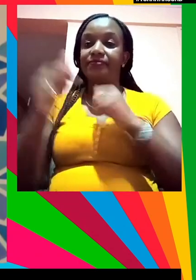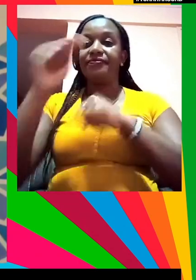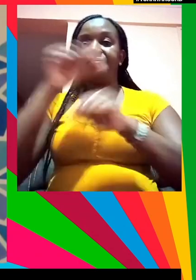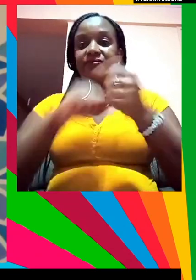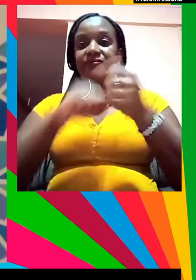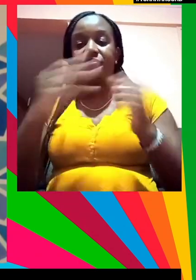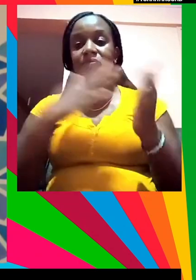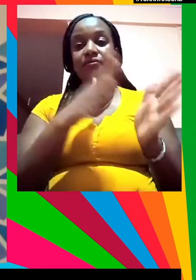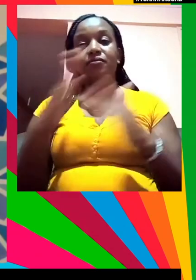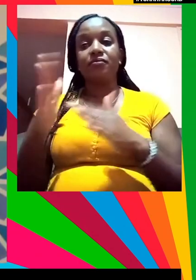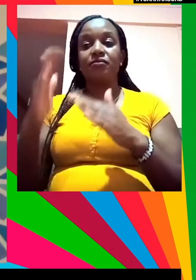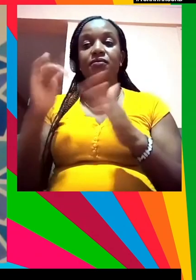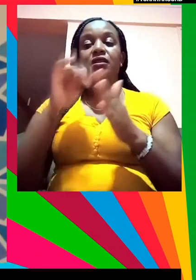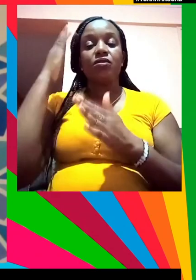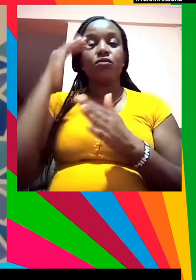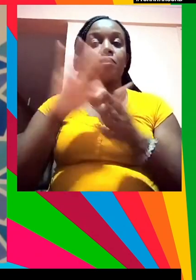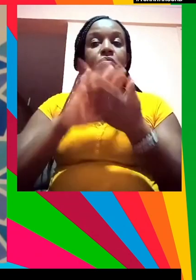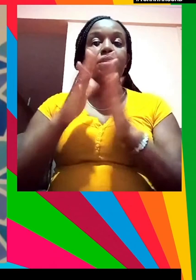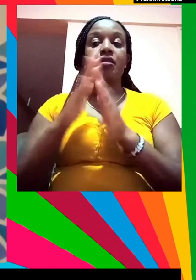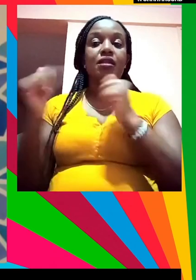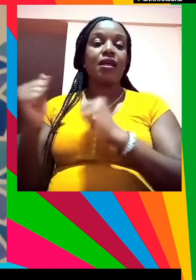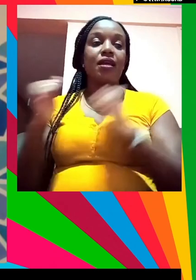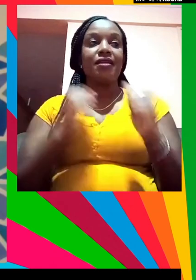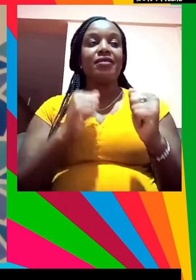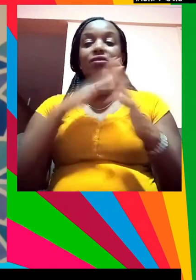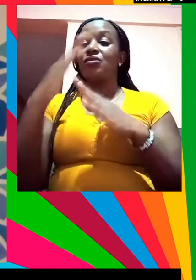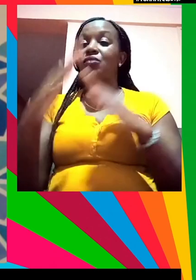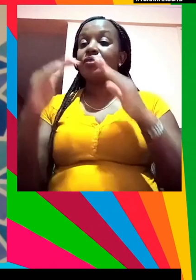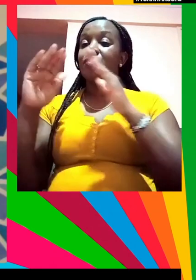cambio sistémico por eso es algo imparable